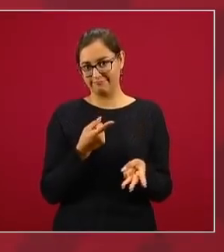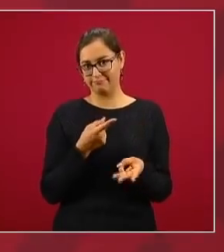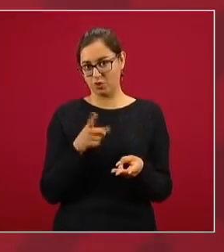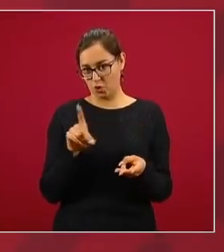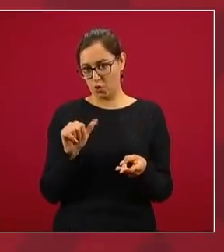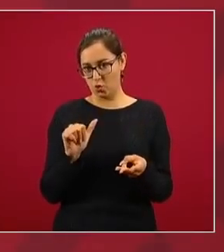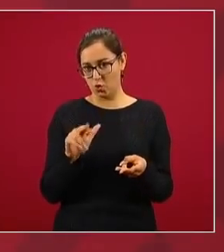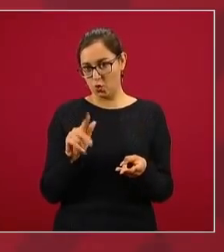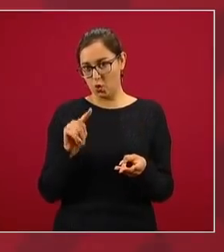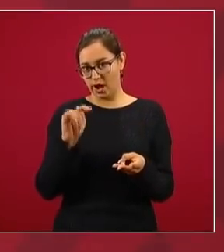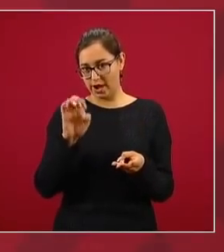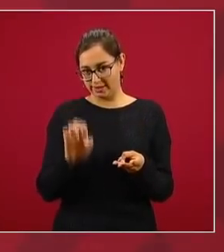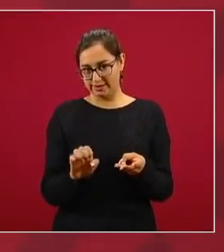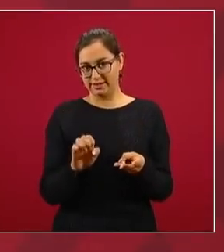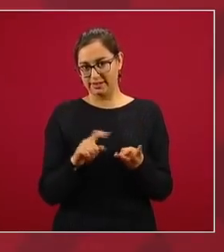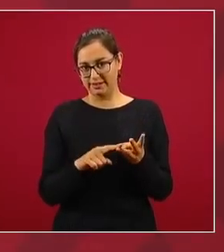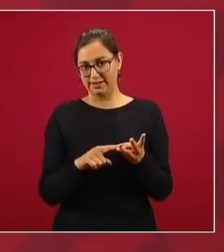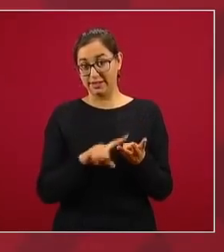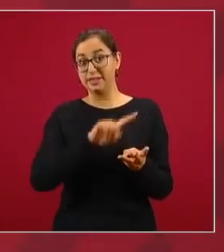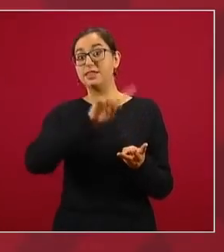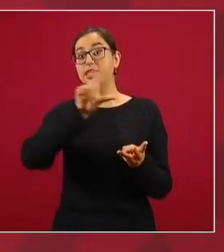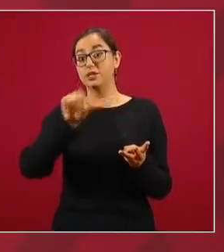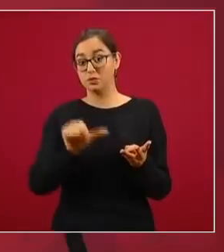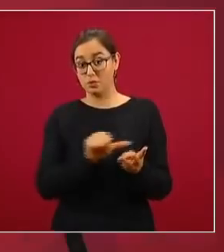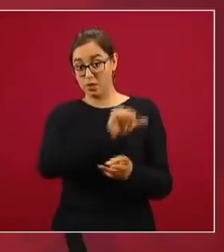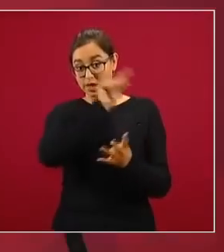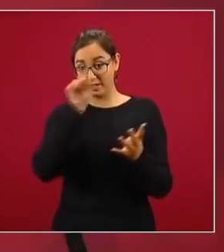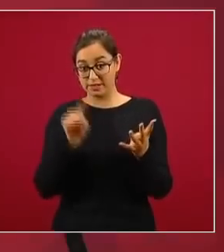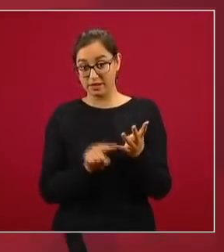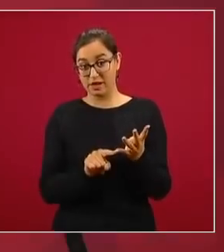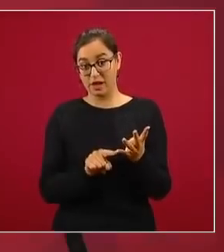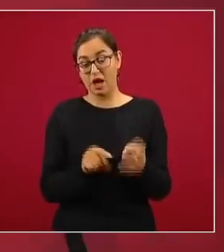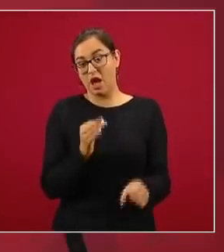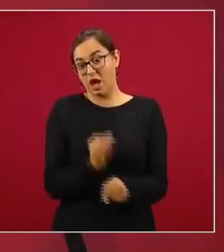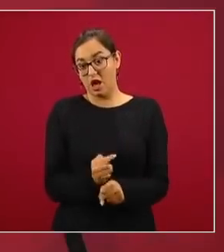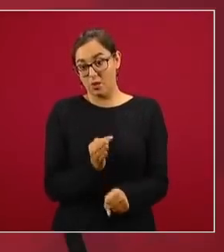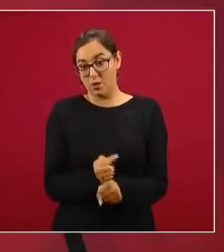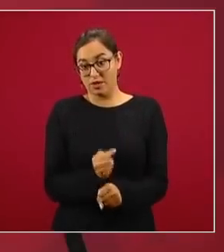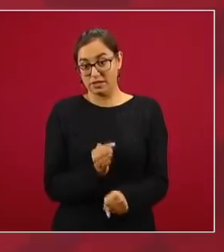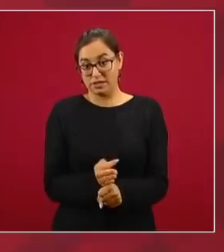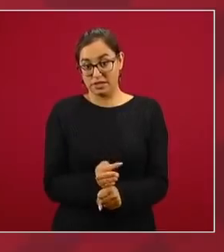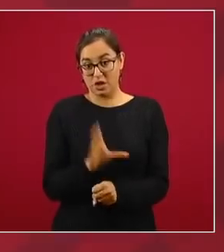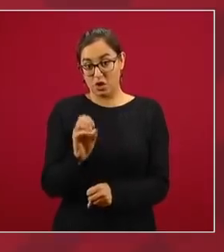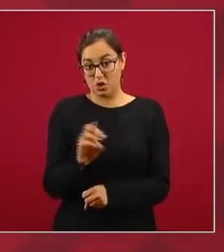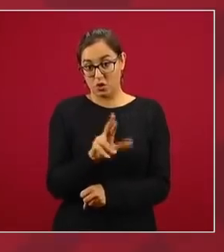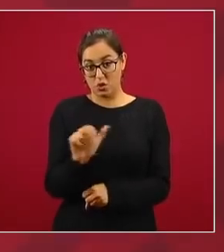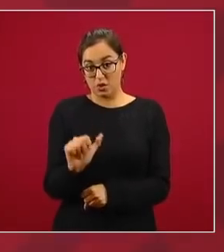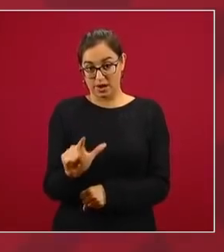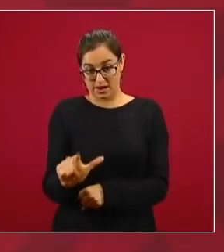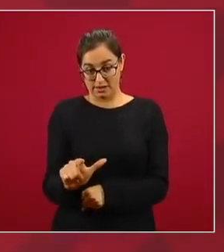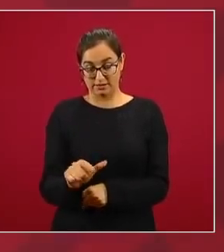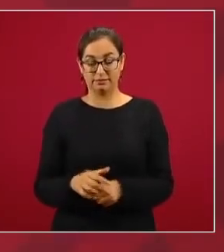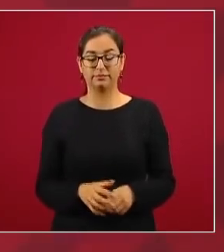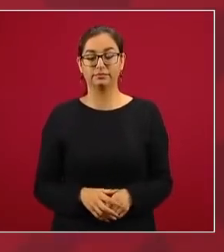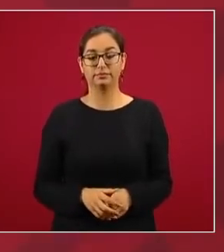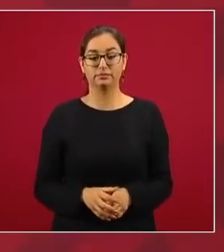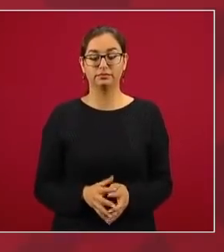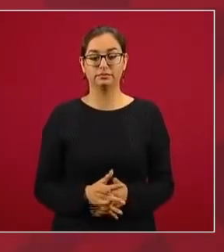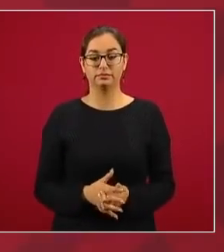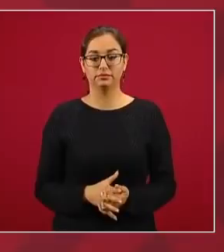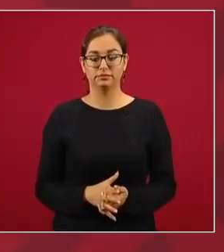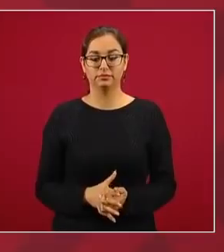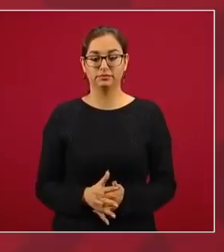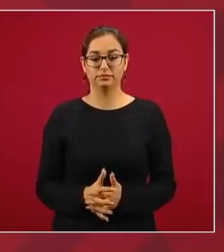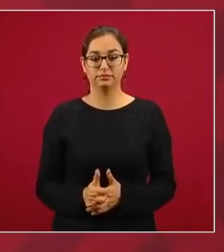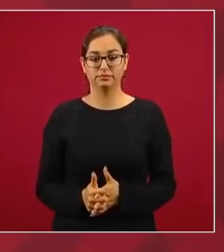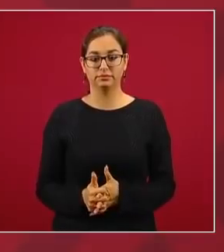Y después de César Duarte, el que está actualmente, Corral. Pero hay